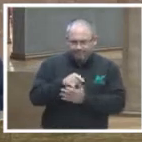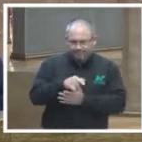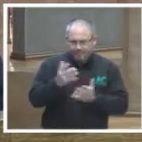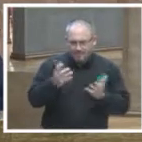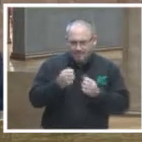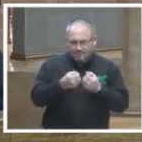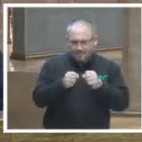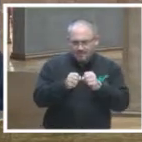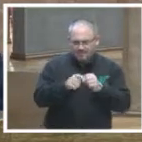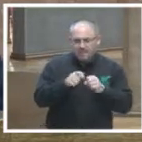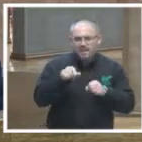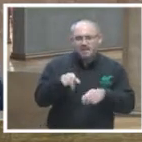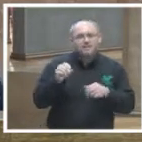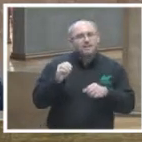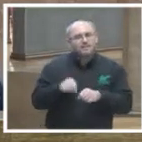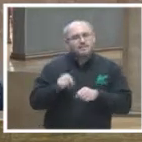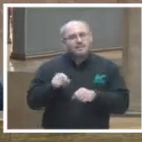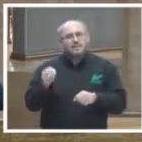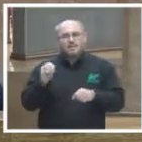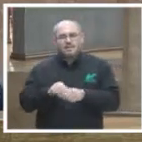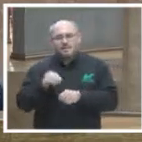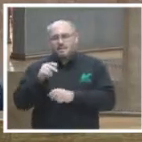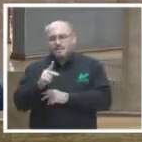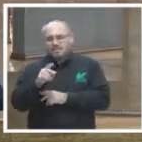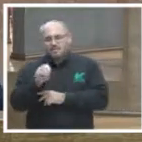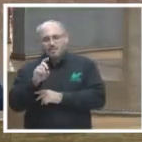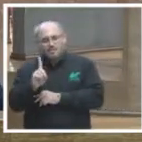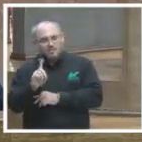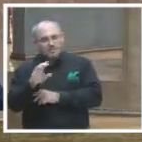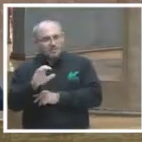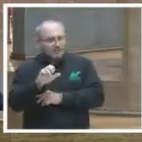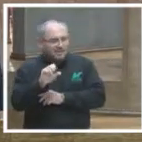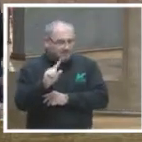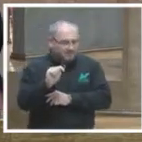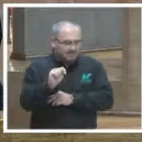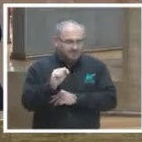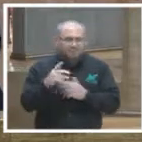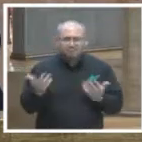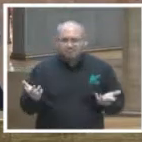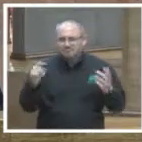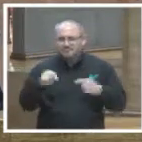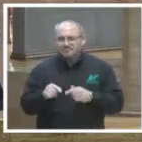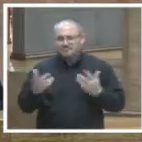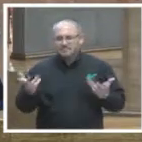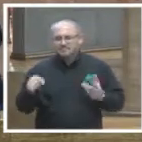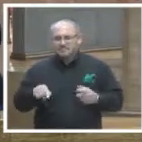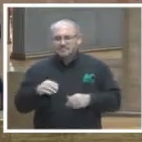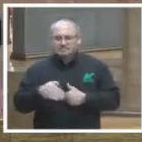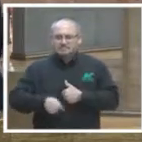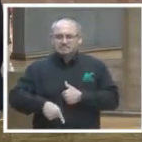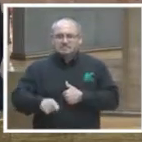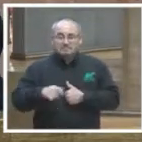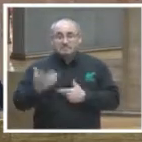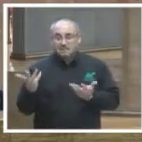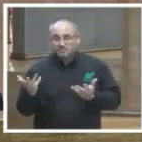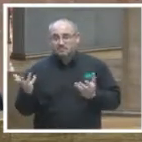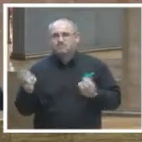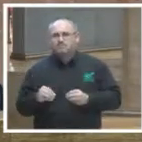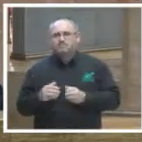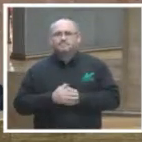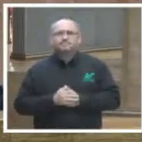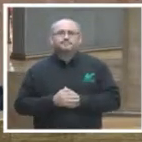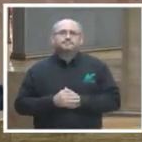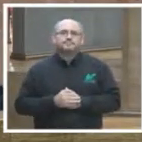en los podcast entonces eso es algo que también posiblemente lo vamos a implementar en